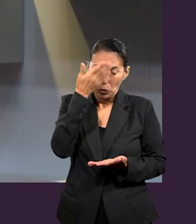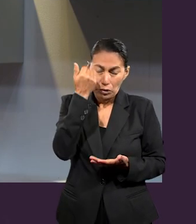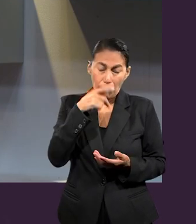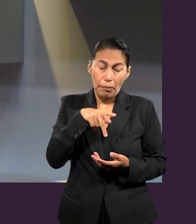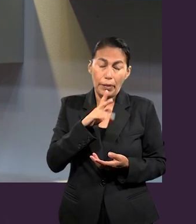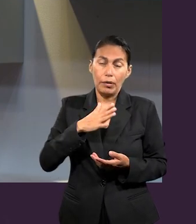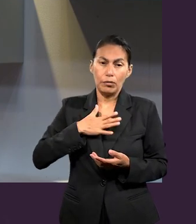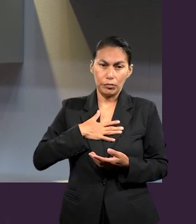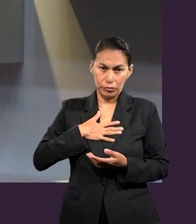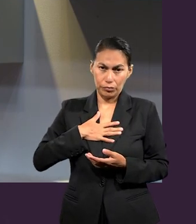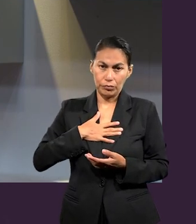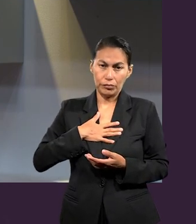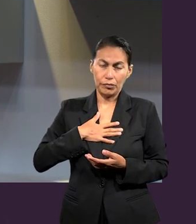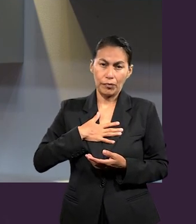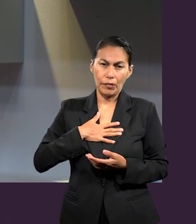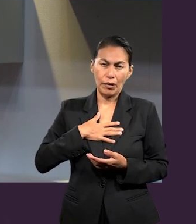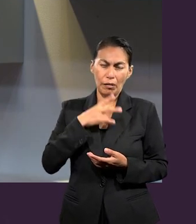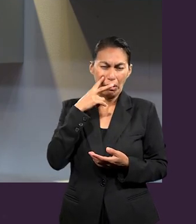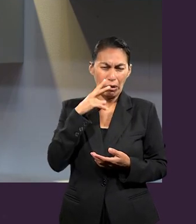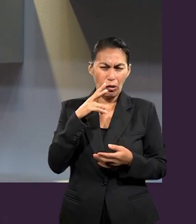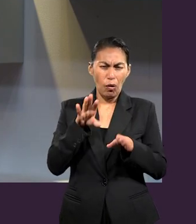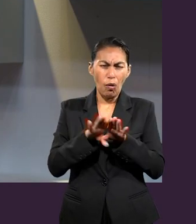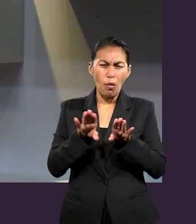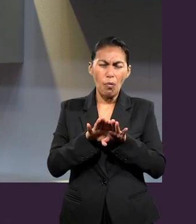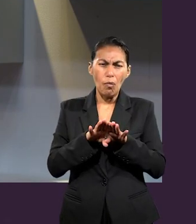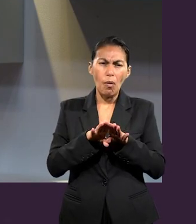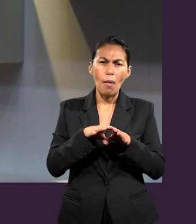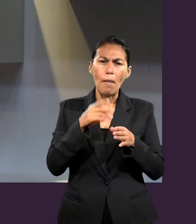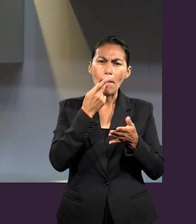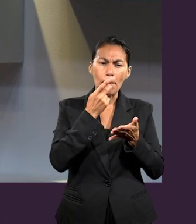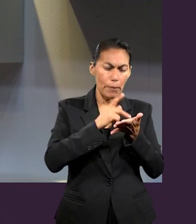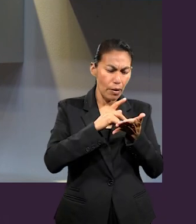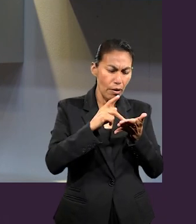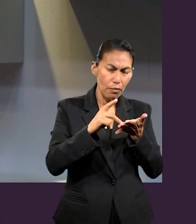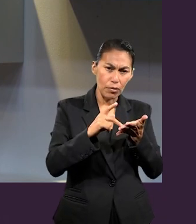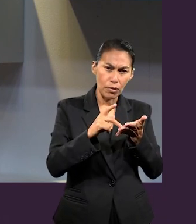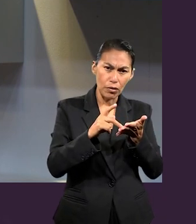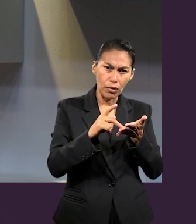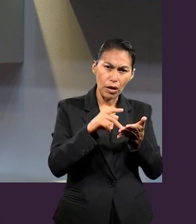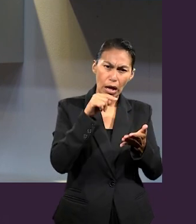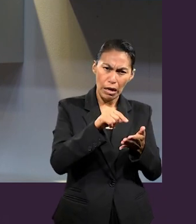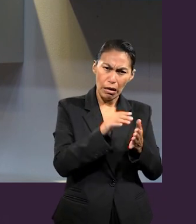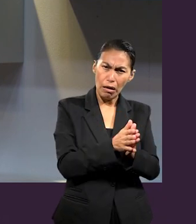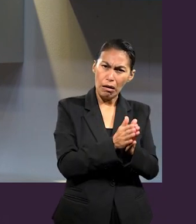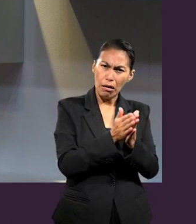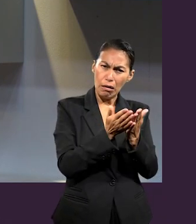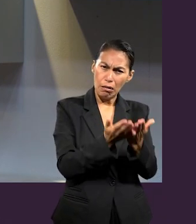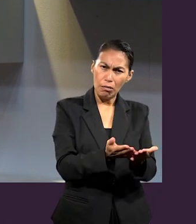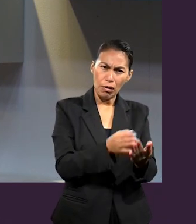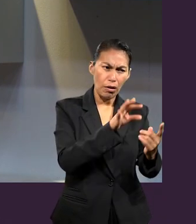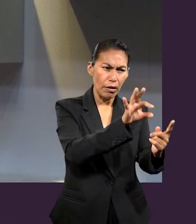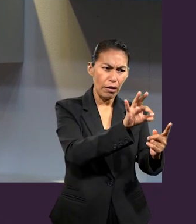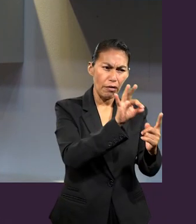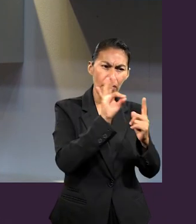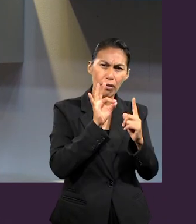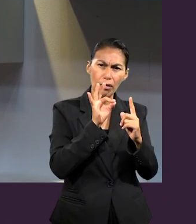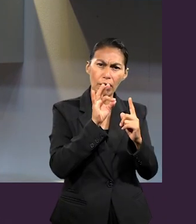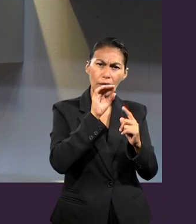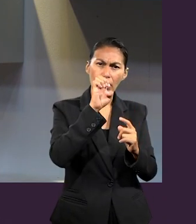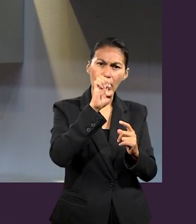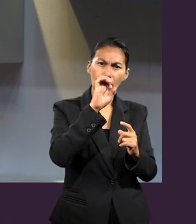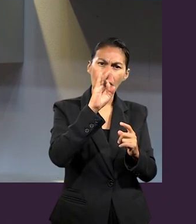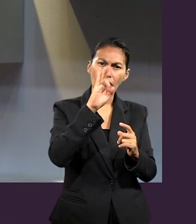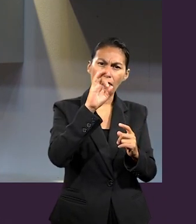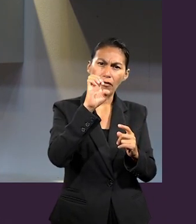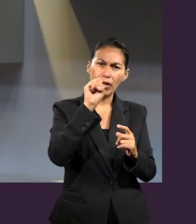pero a mí me llamó mucho la atención que el apóstol Pablo, en Efesios, nos está invitando a agradecer.